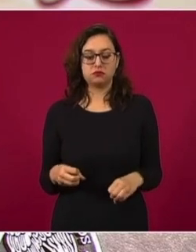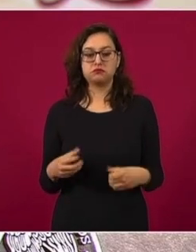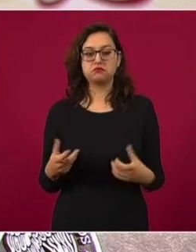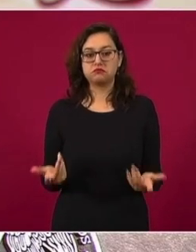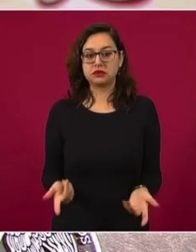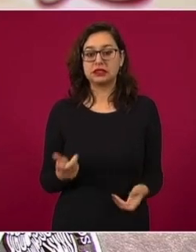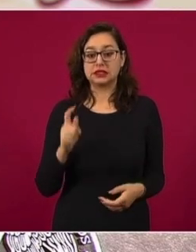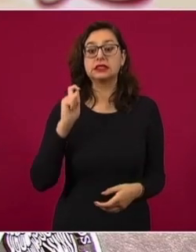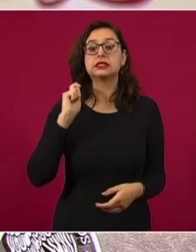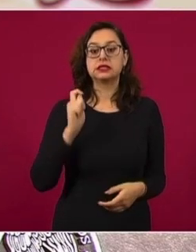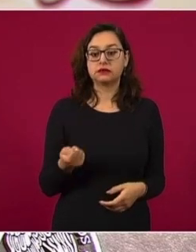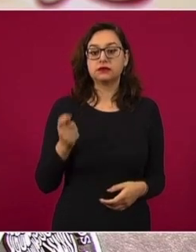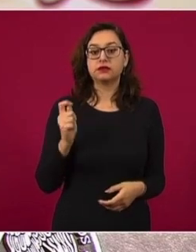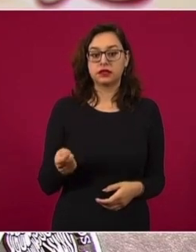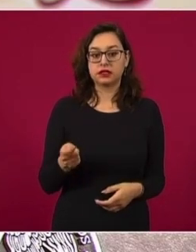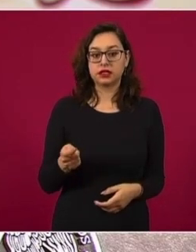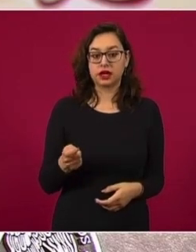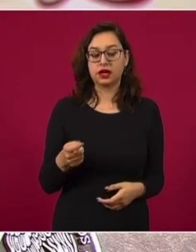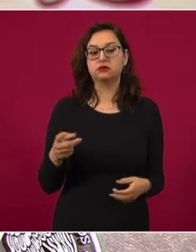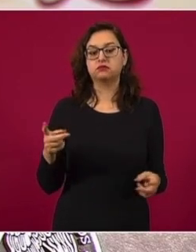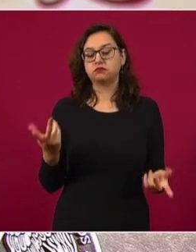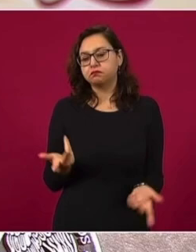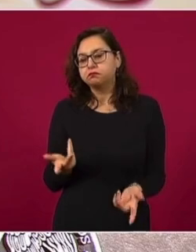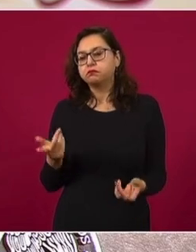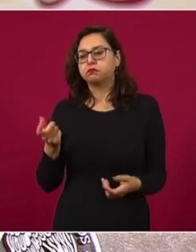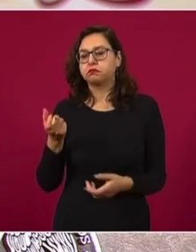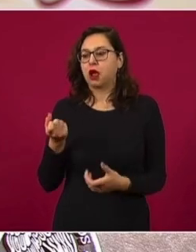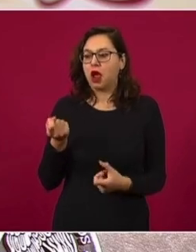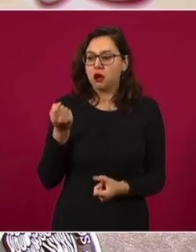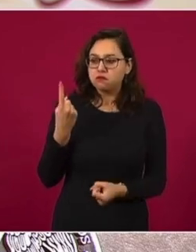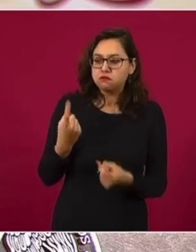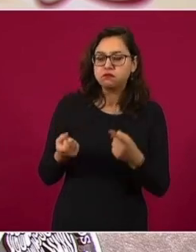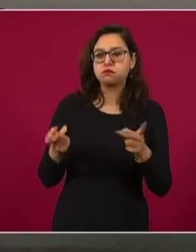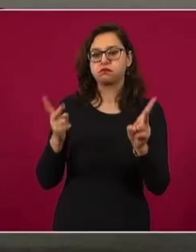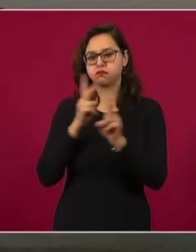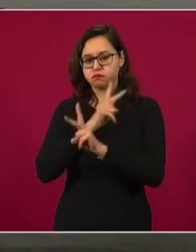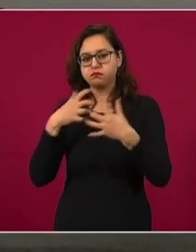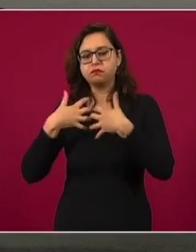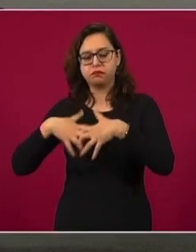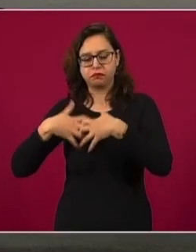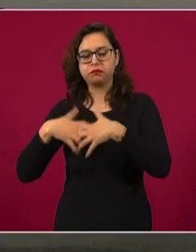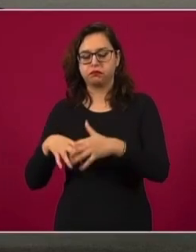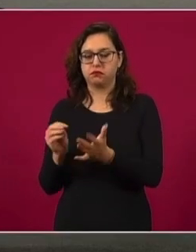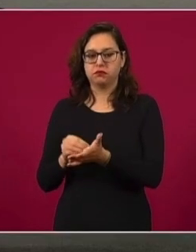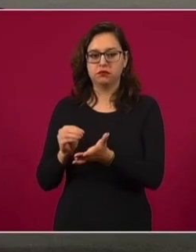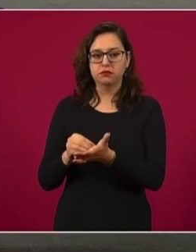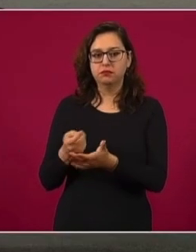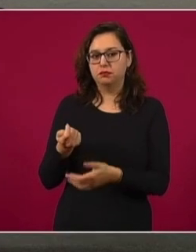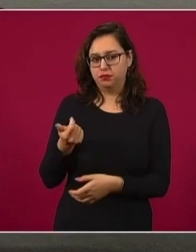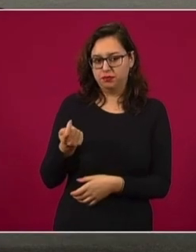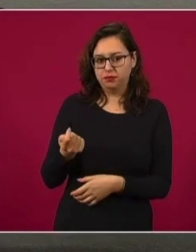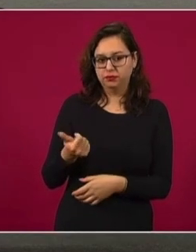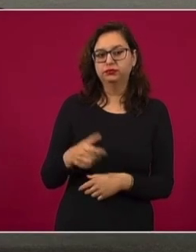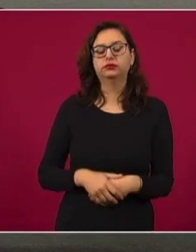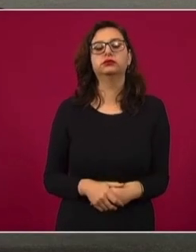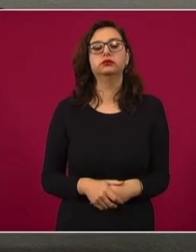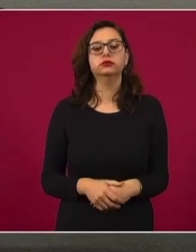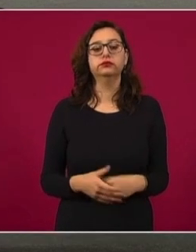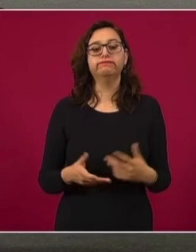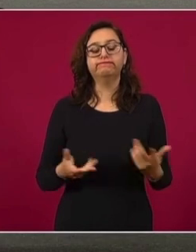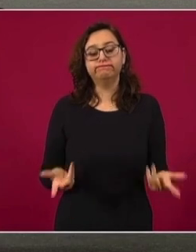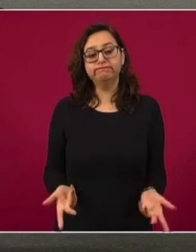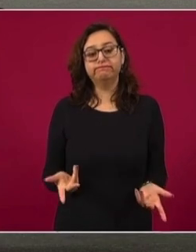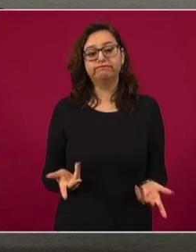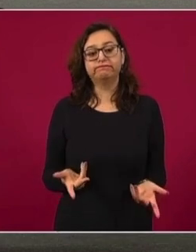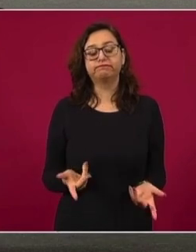un cuarto de las camas con ventilador. Finalmente, en la mortalidad, clásicamente